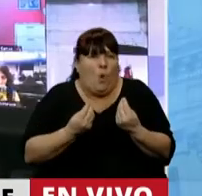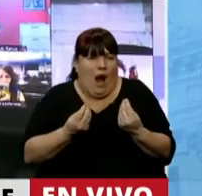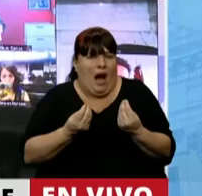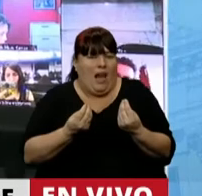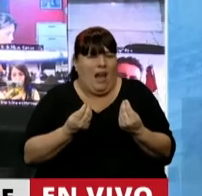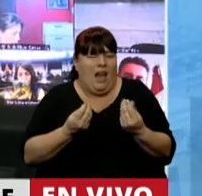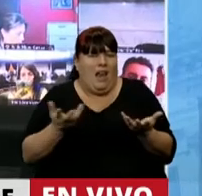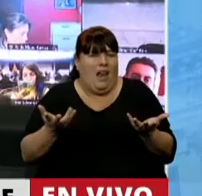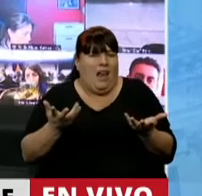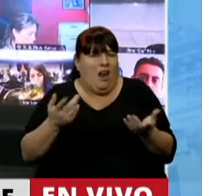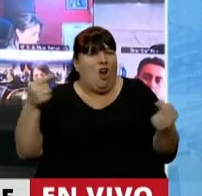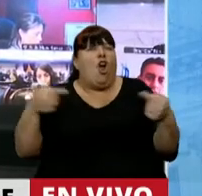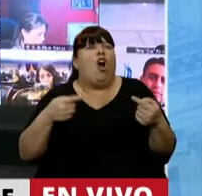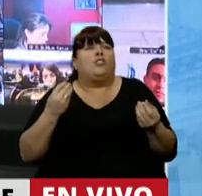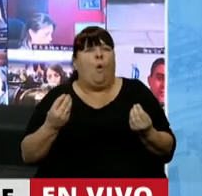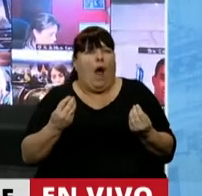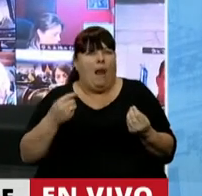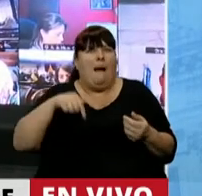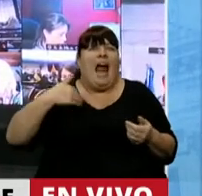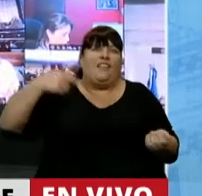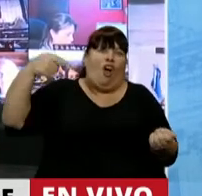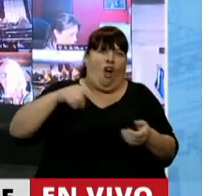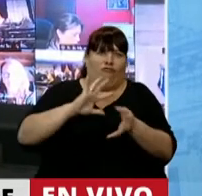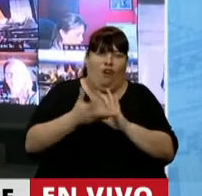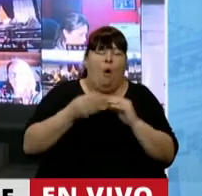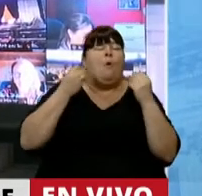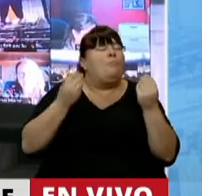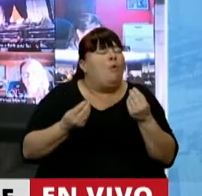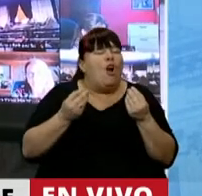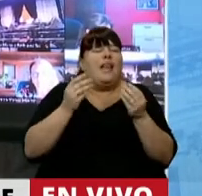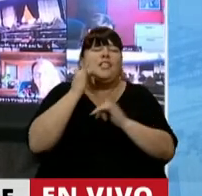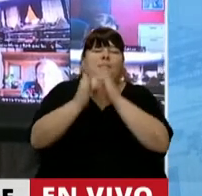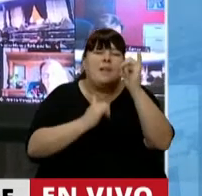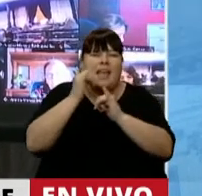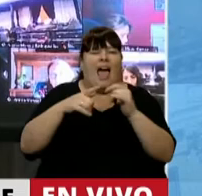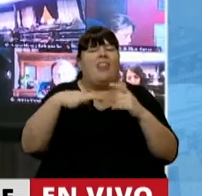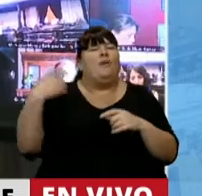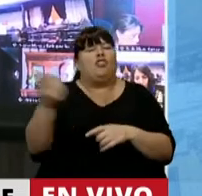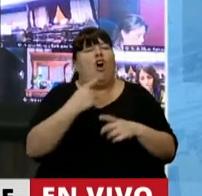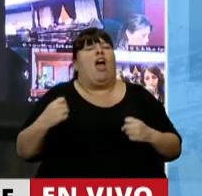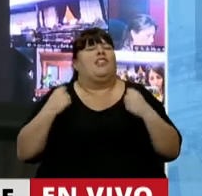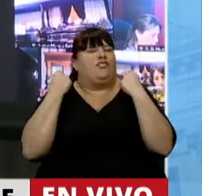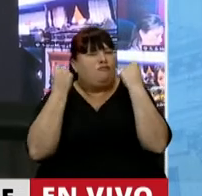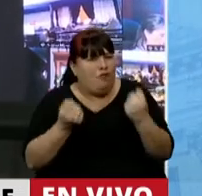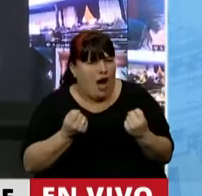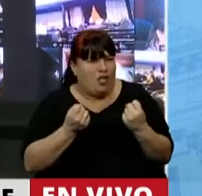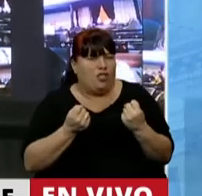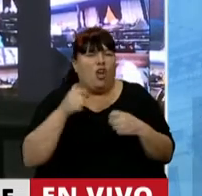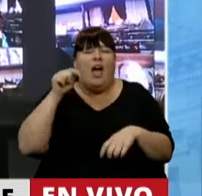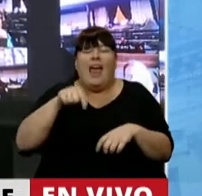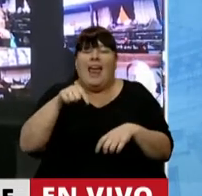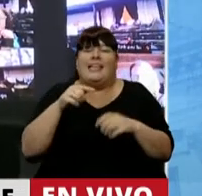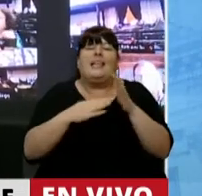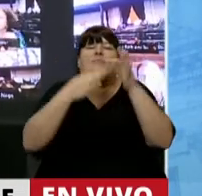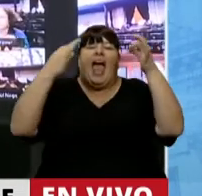en contra para un país? Por eso el fundamento de pedir este esfuerzo, este